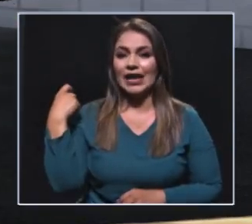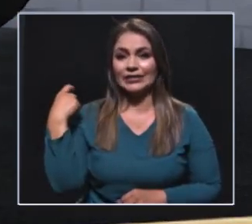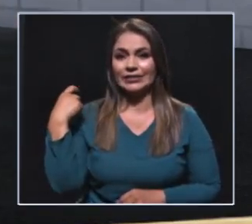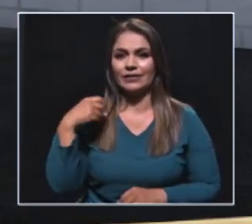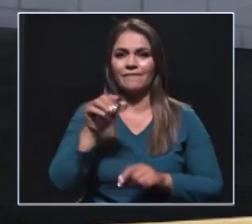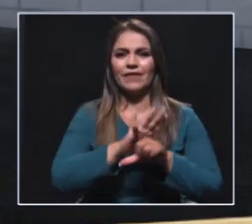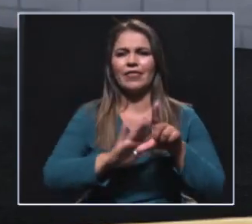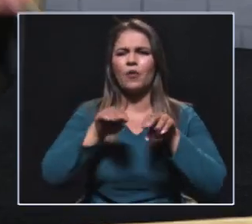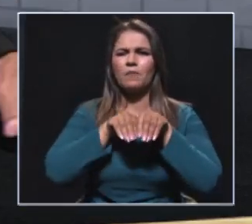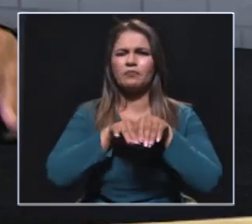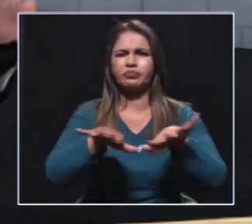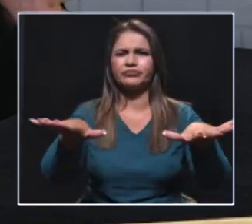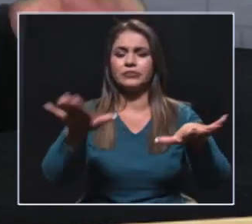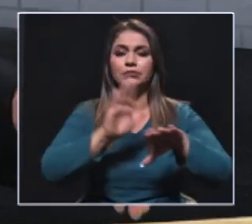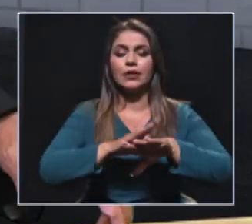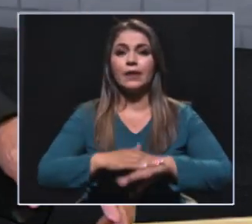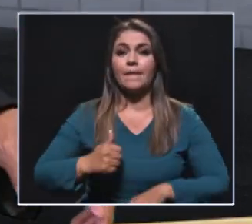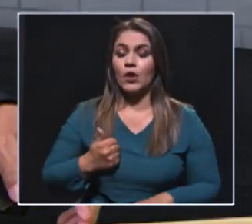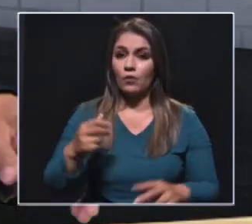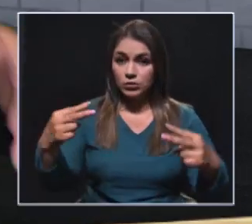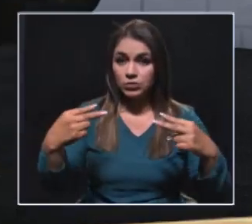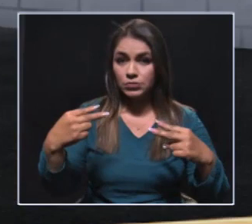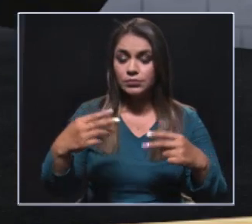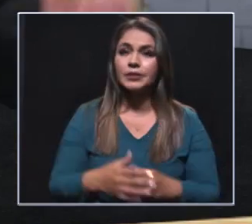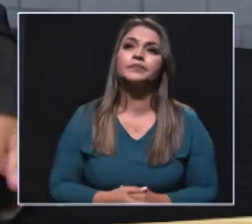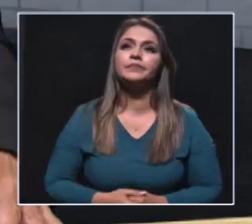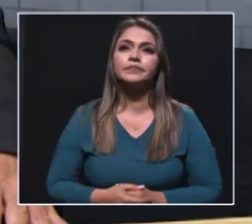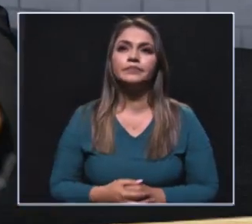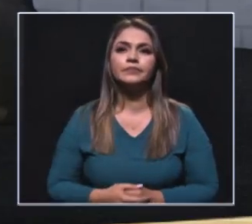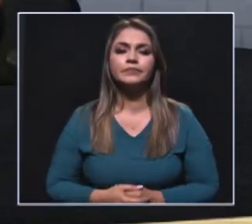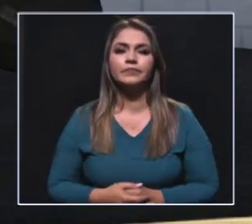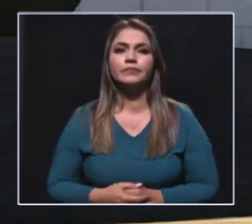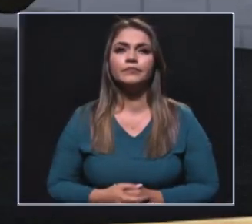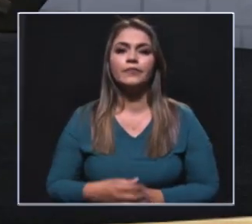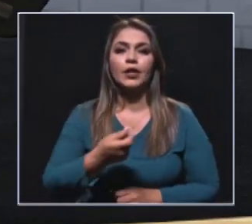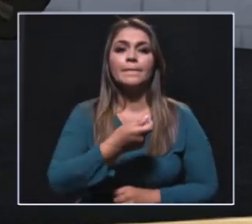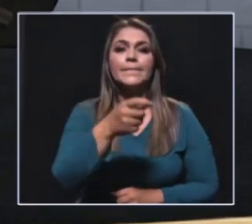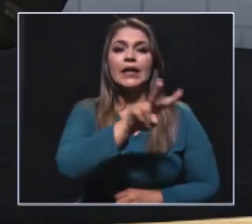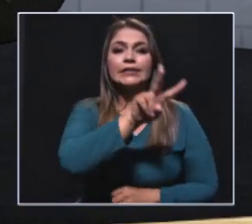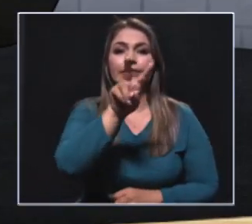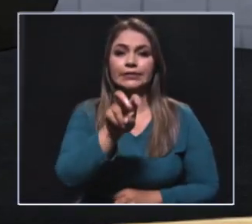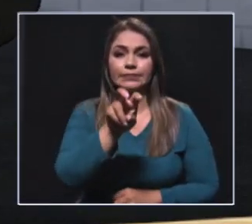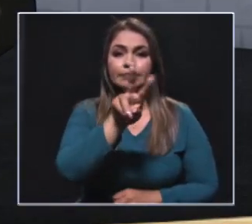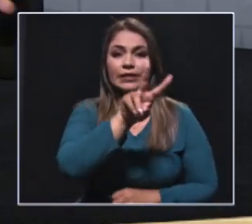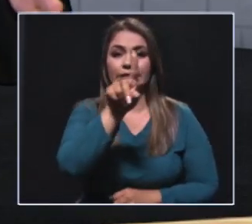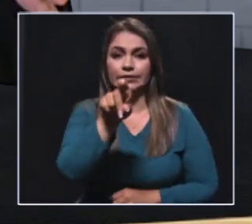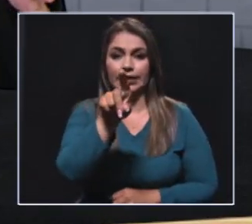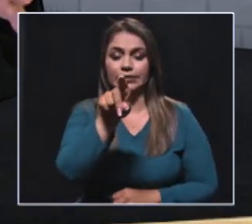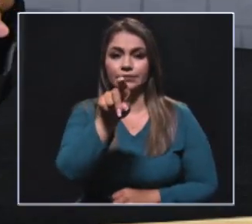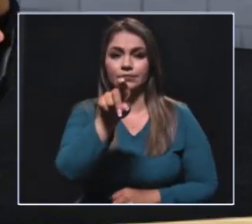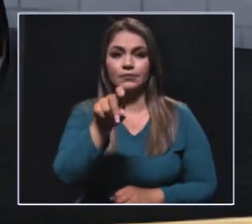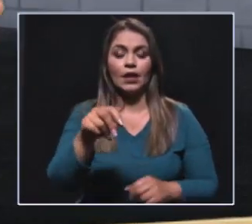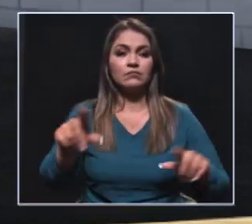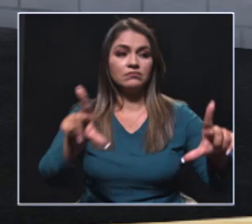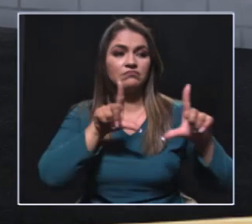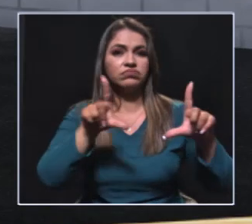corto, pequeño, donde les digo y aprovecho, pues, para que nos están viendo de la escuela, que a partir del 26, que es la certificación de